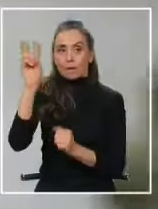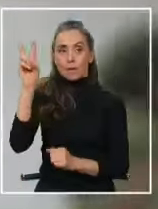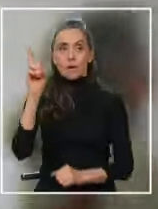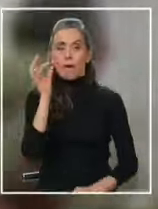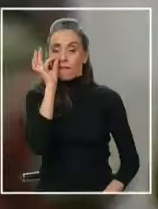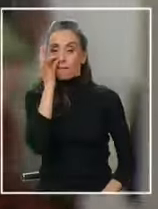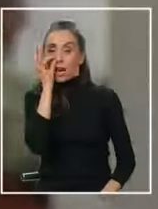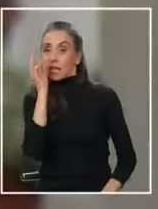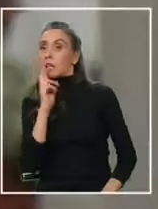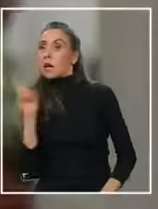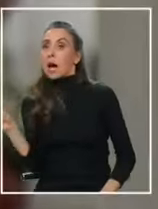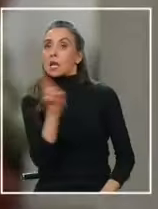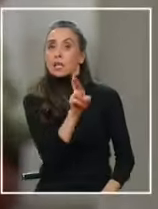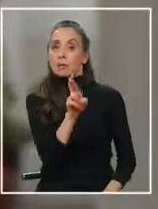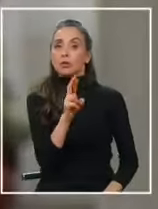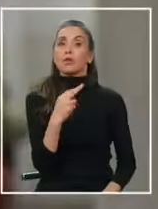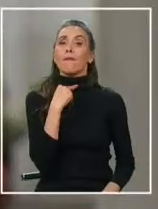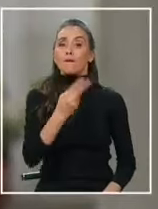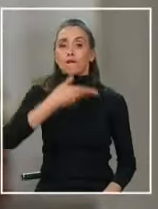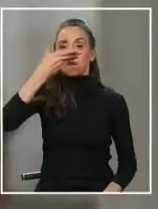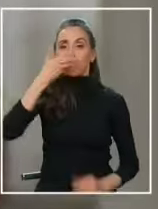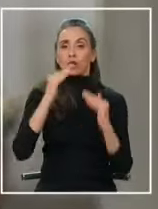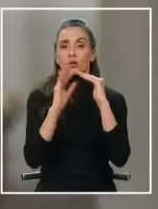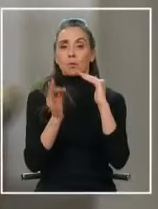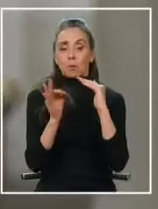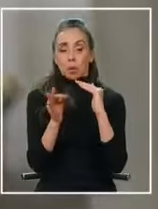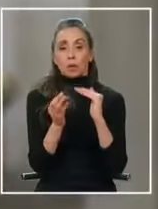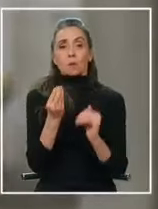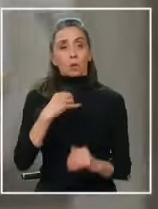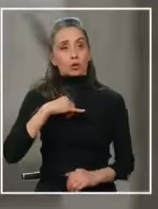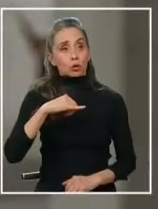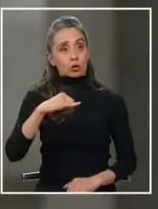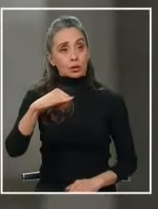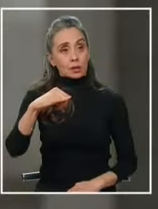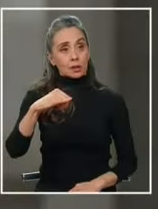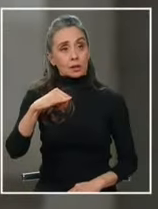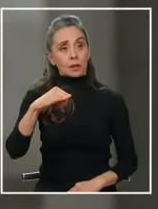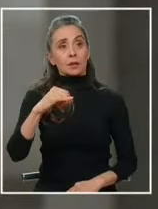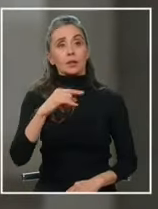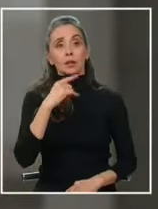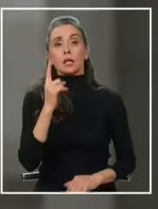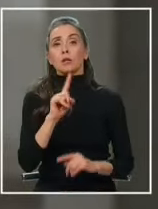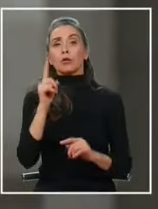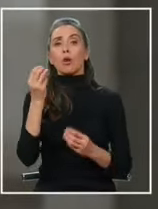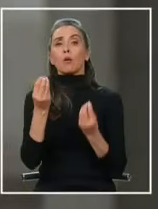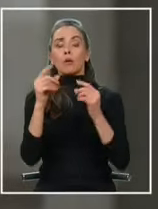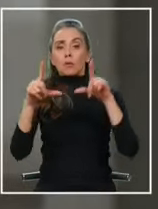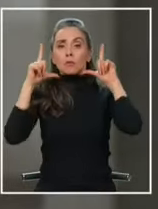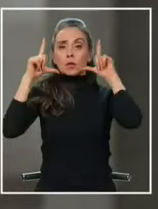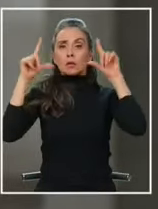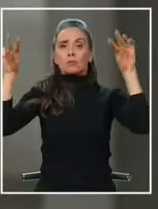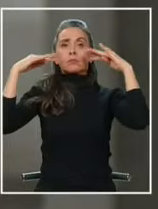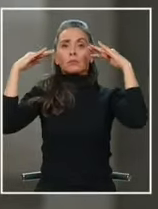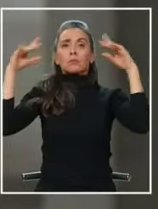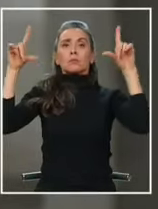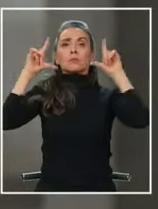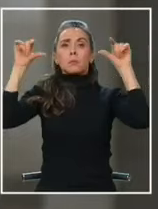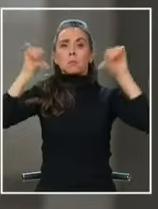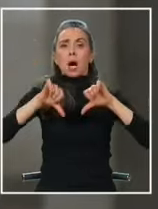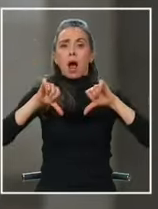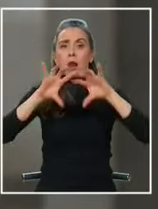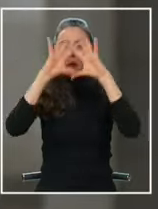Vallejo respondiendo en su vocería en La Moneda Es bueno seguir instalando un desprestigio ante el mundo respecto